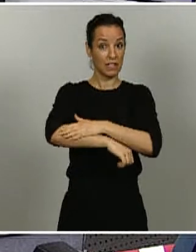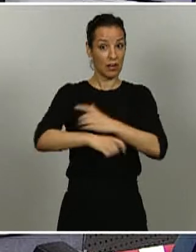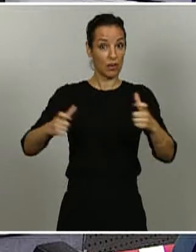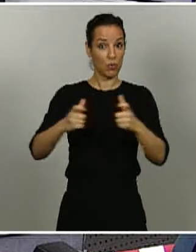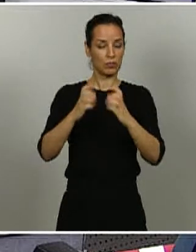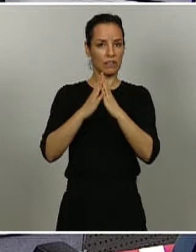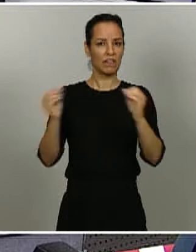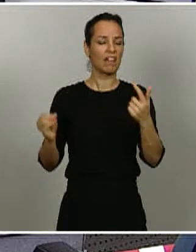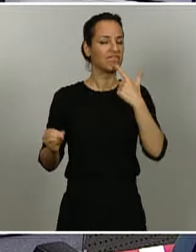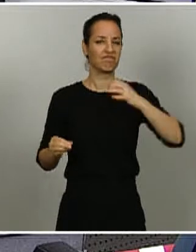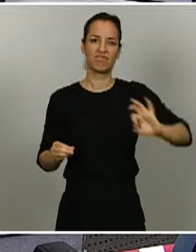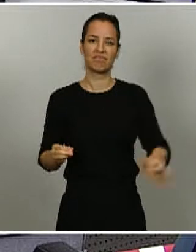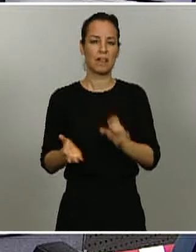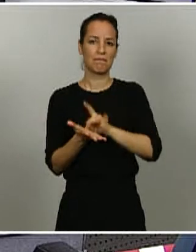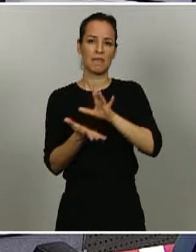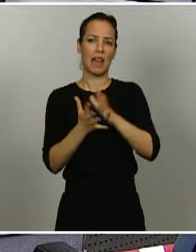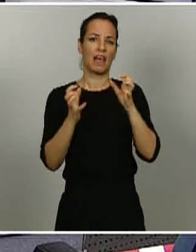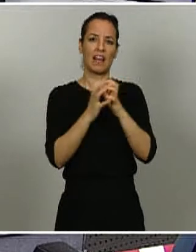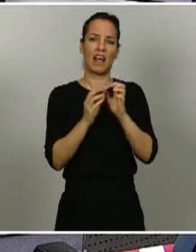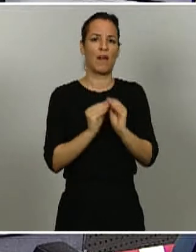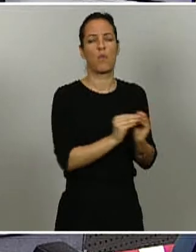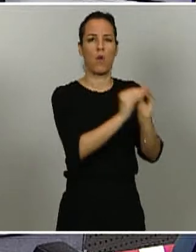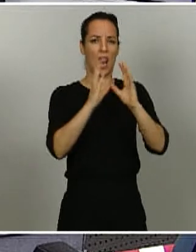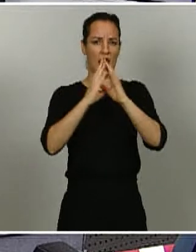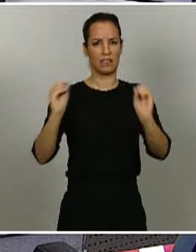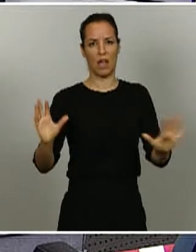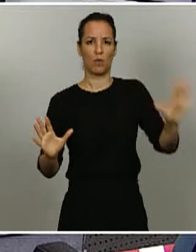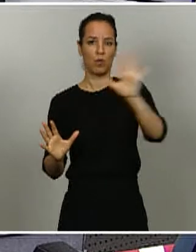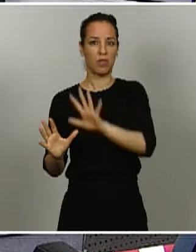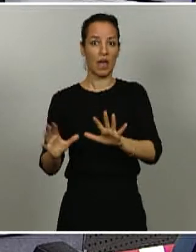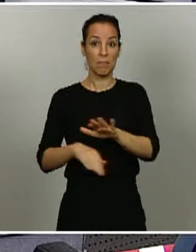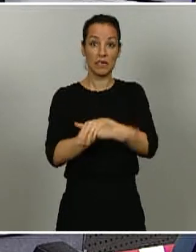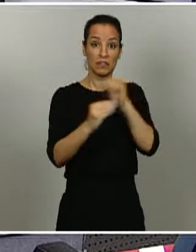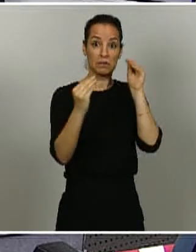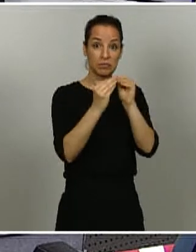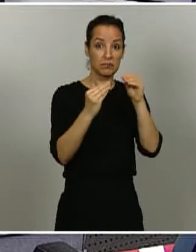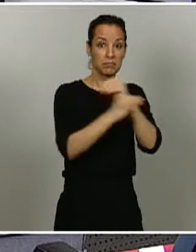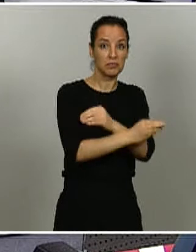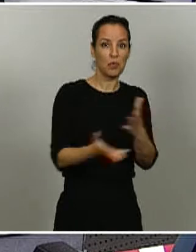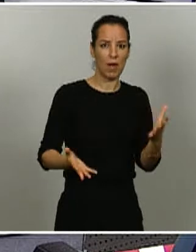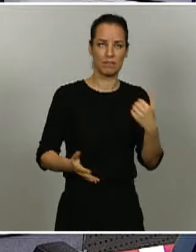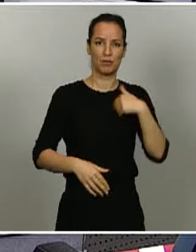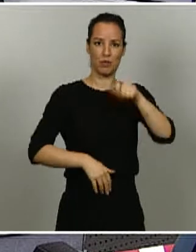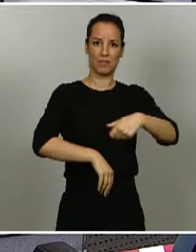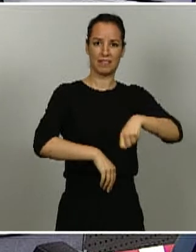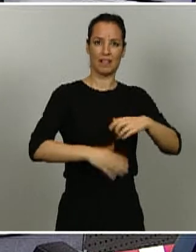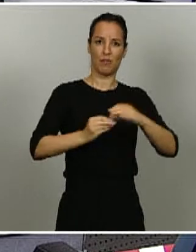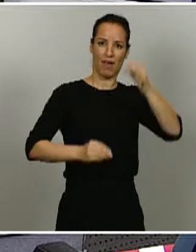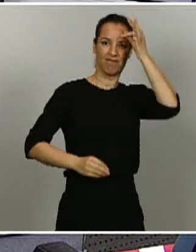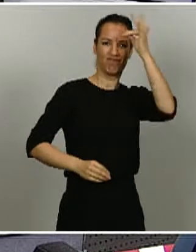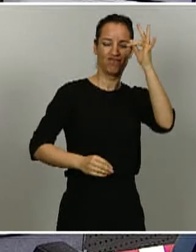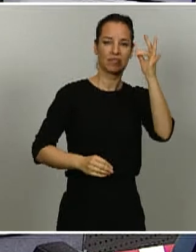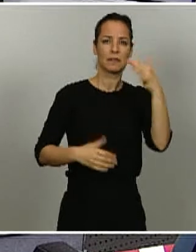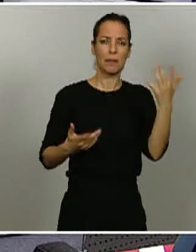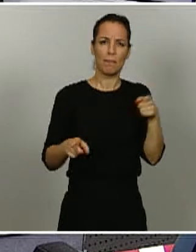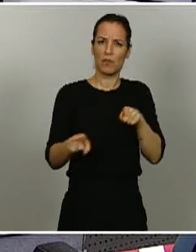Granada serán igualadas al resto de la comunidad. No sé si comparte el ministro ese optimismo del presidente Andaluz y cómo encaja las críticas de grueso calibre que